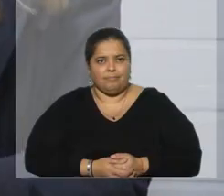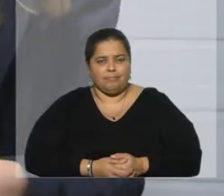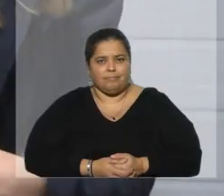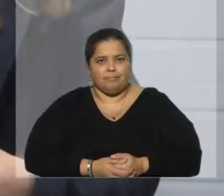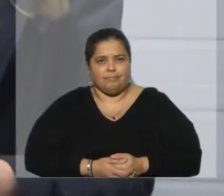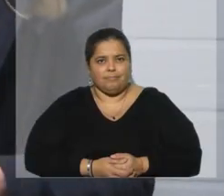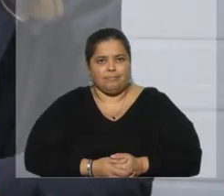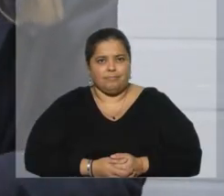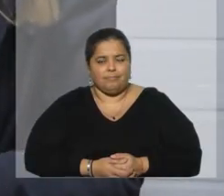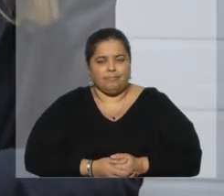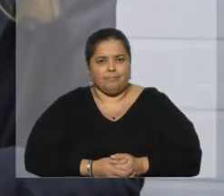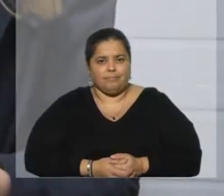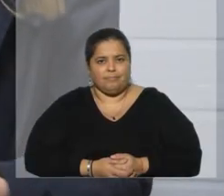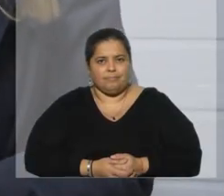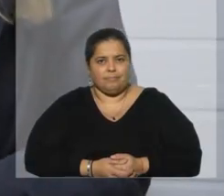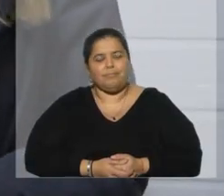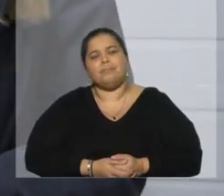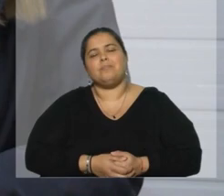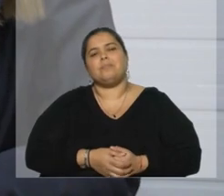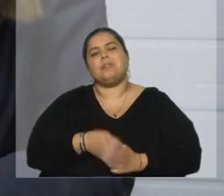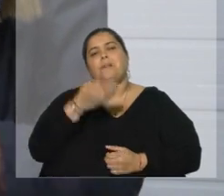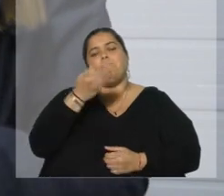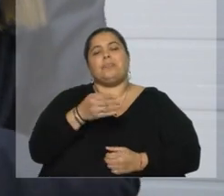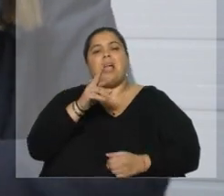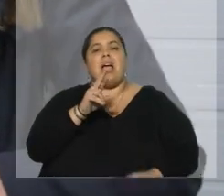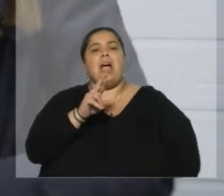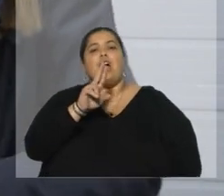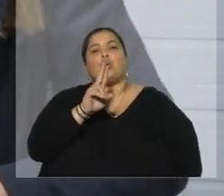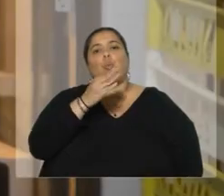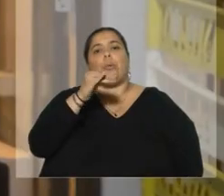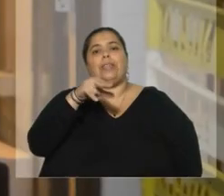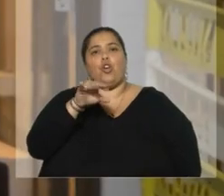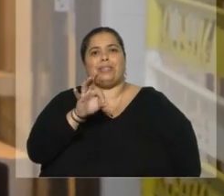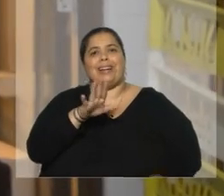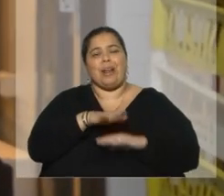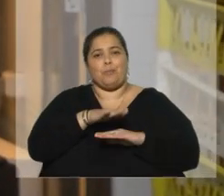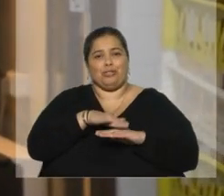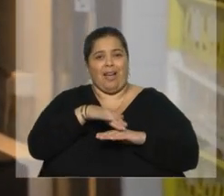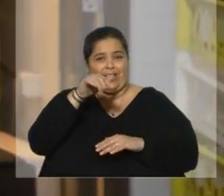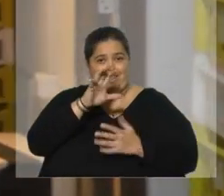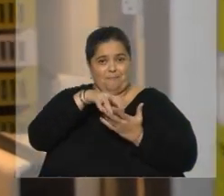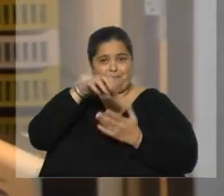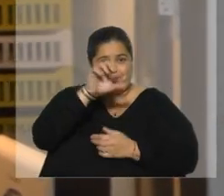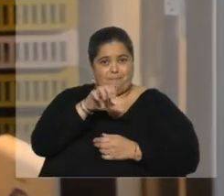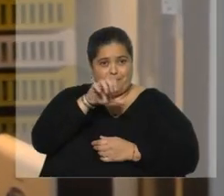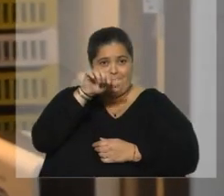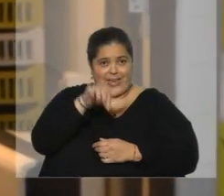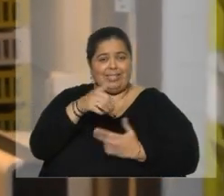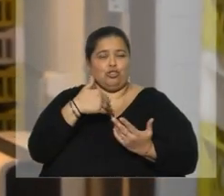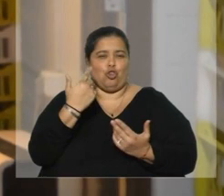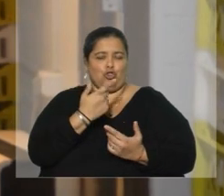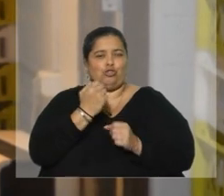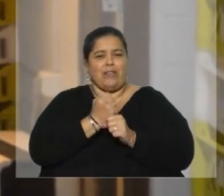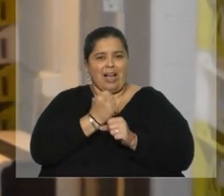Bueno, Andrés Rubino, responsable de Alquimia, ¿cómo surge el proyecto y por qué el cannabis? Bueno, estamos trabajando en la industria hace unos